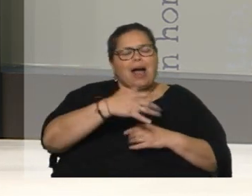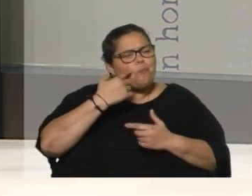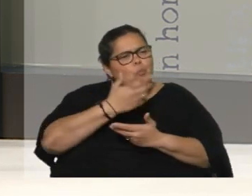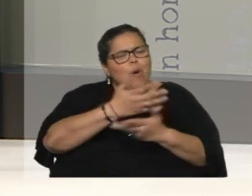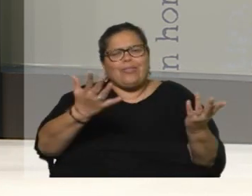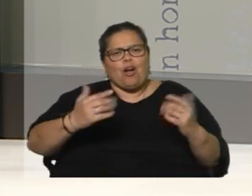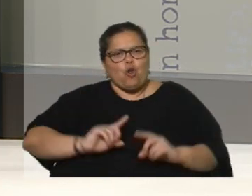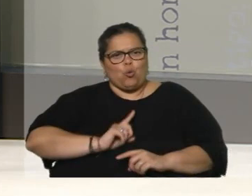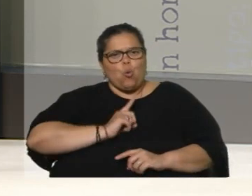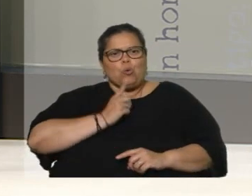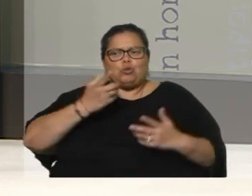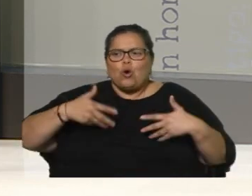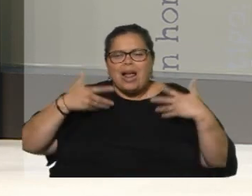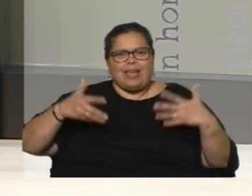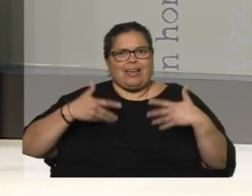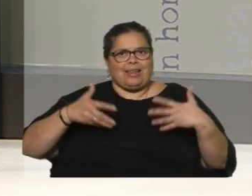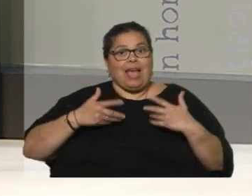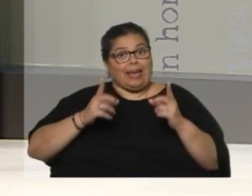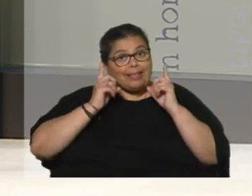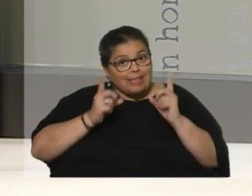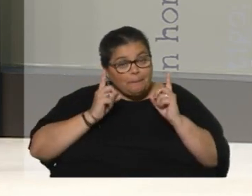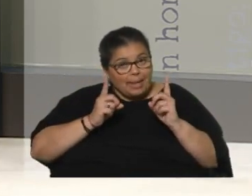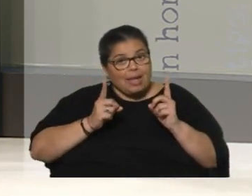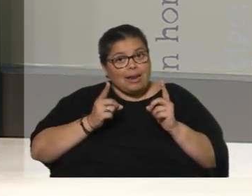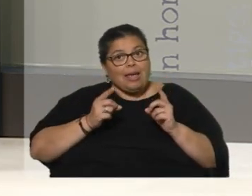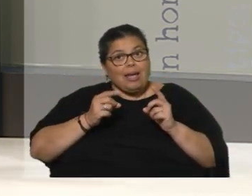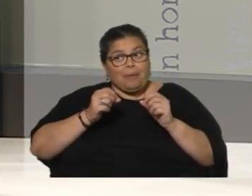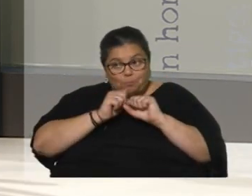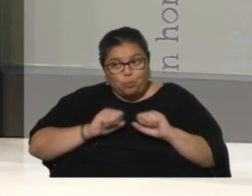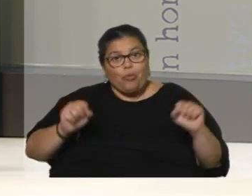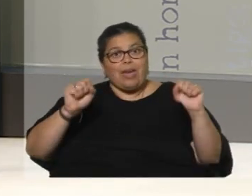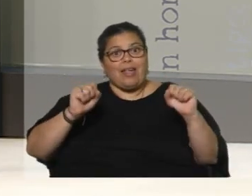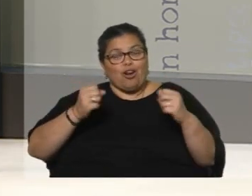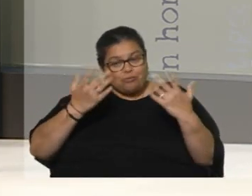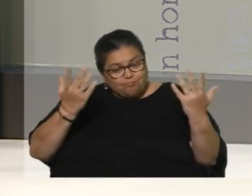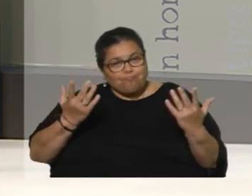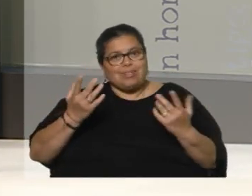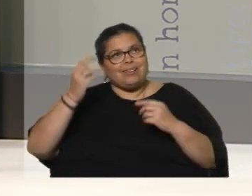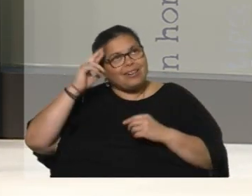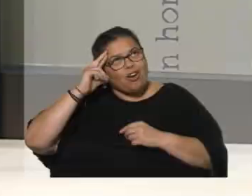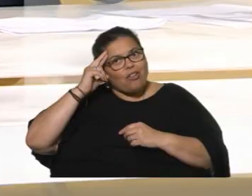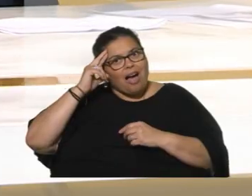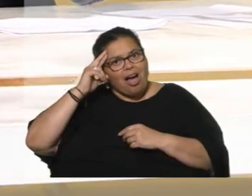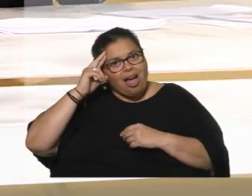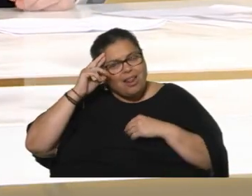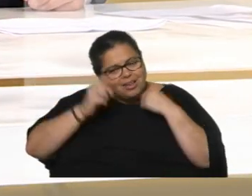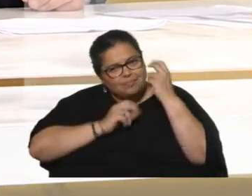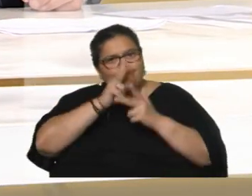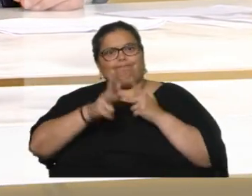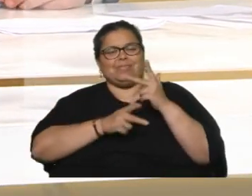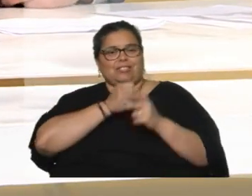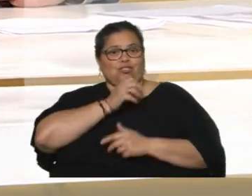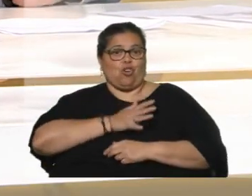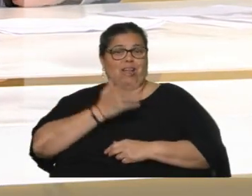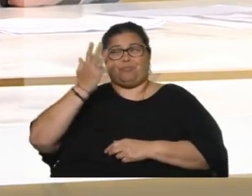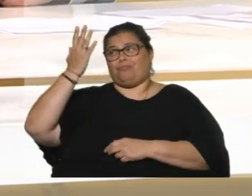tanta alegría y que además se animaron a pasar por el corazón y para contarnos a todos nosotros su historia, que muchas veces es muy dura,